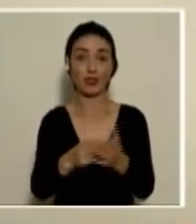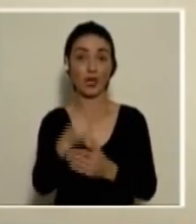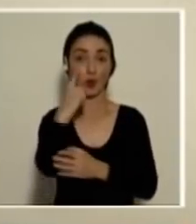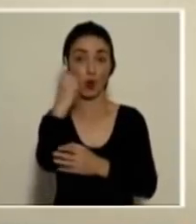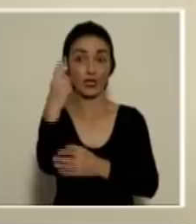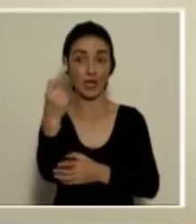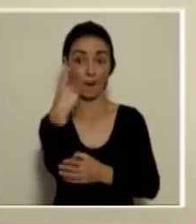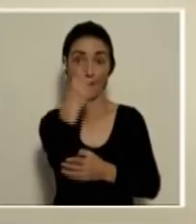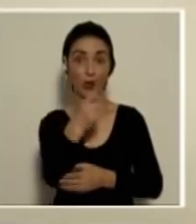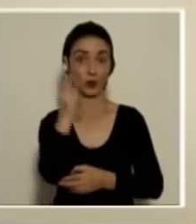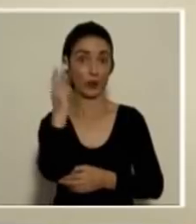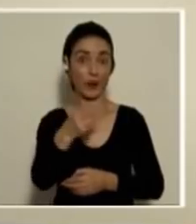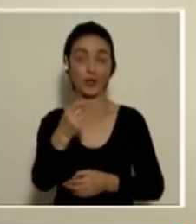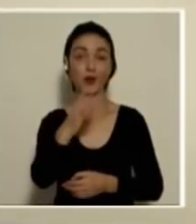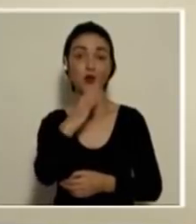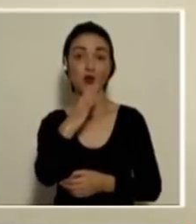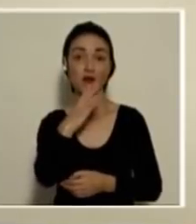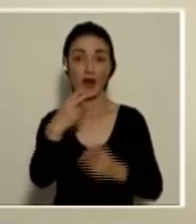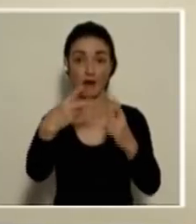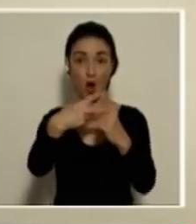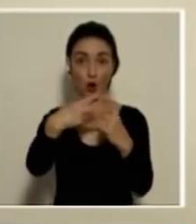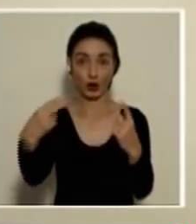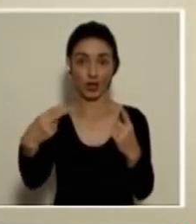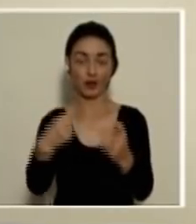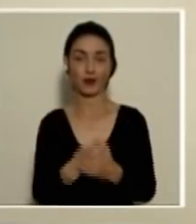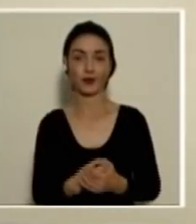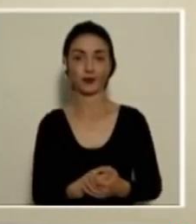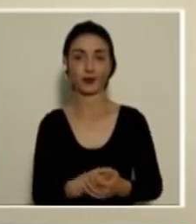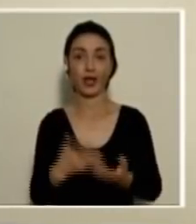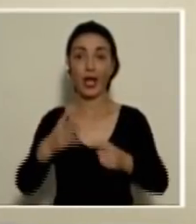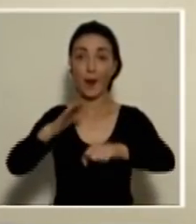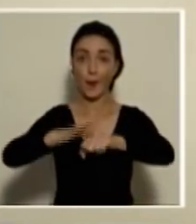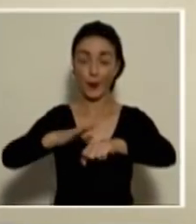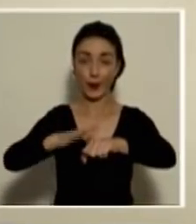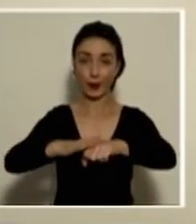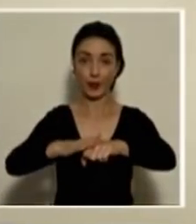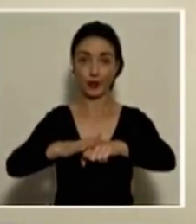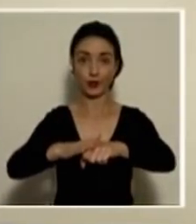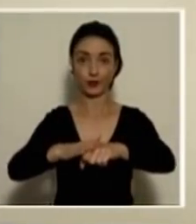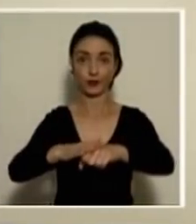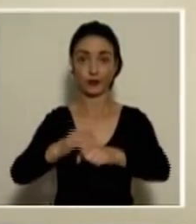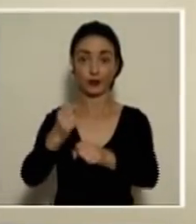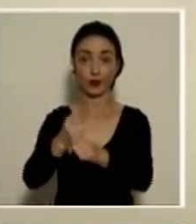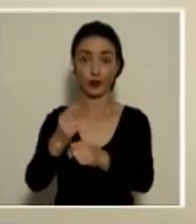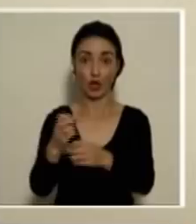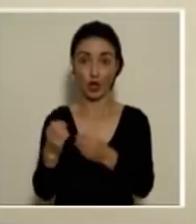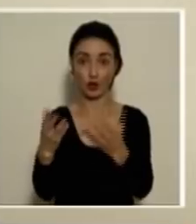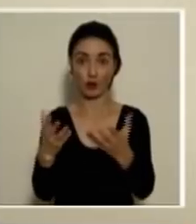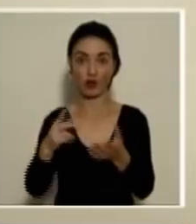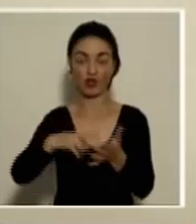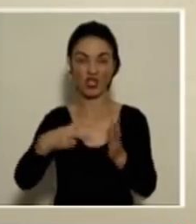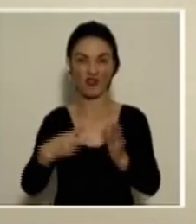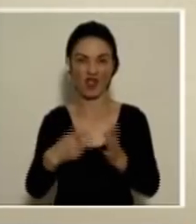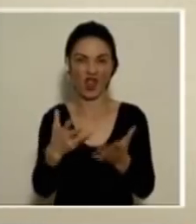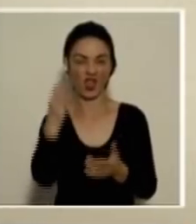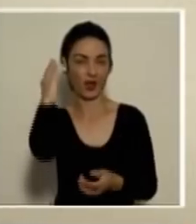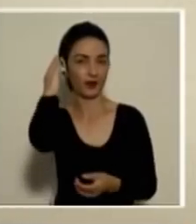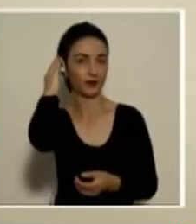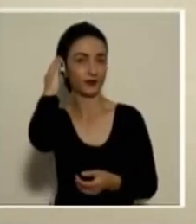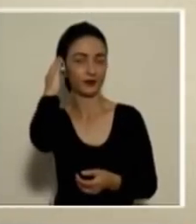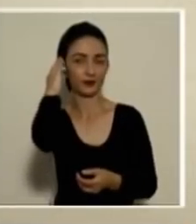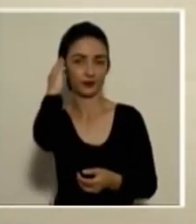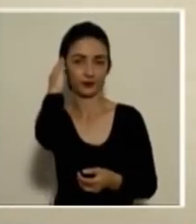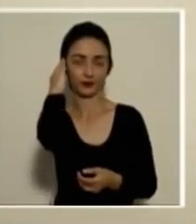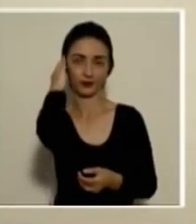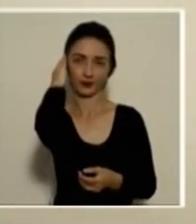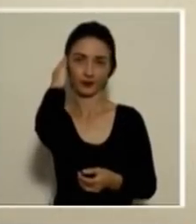WhatsApp. Cuando yo hablaba del tema de los hoteles en que están autorizados el acceso para funcionarios públicos, indudablemente tiene